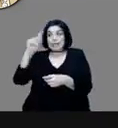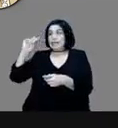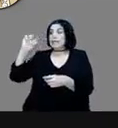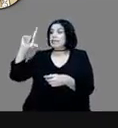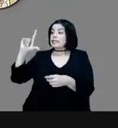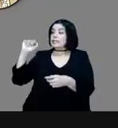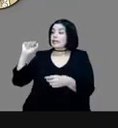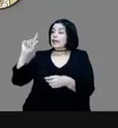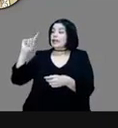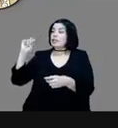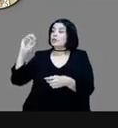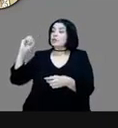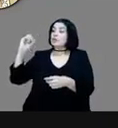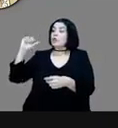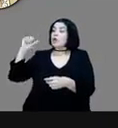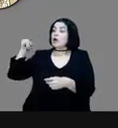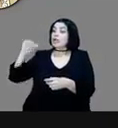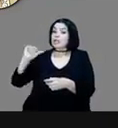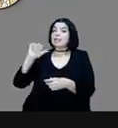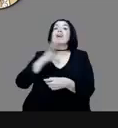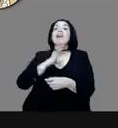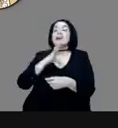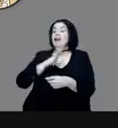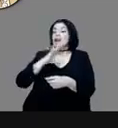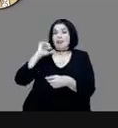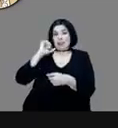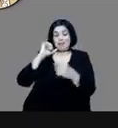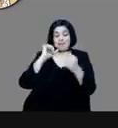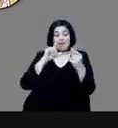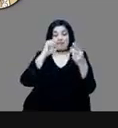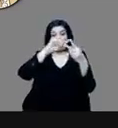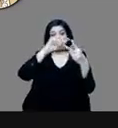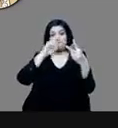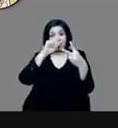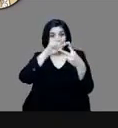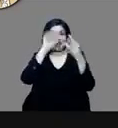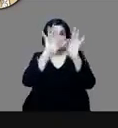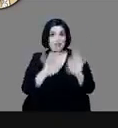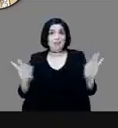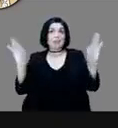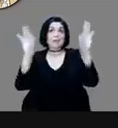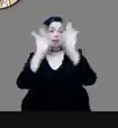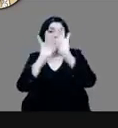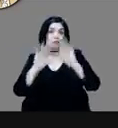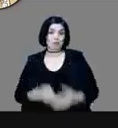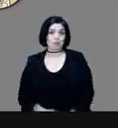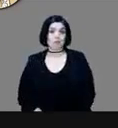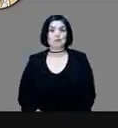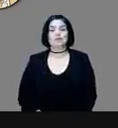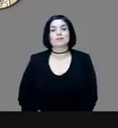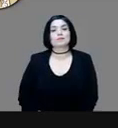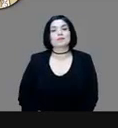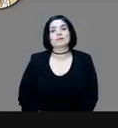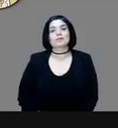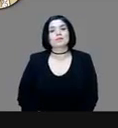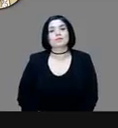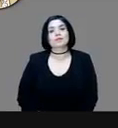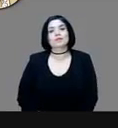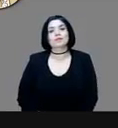control ideológico y ese control coercitivo o militar. Entonces, bien,